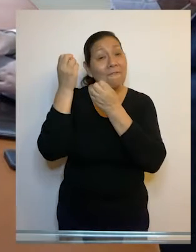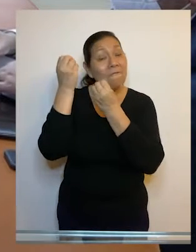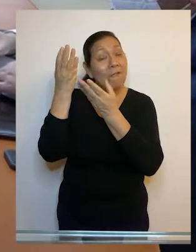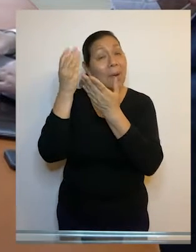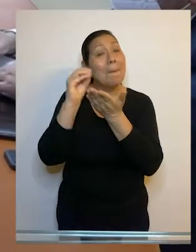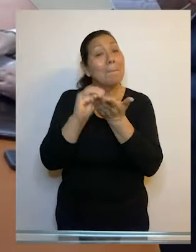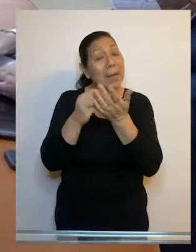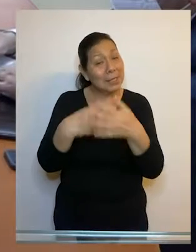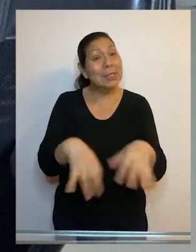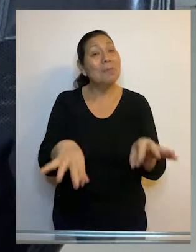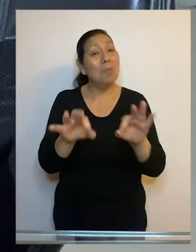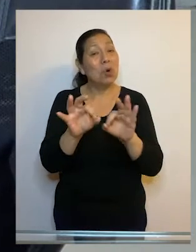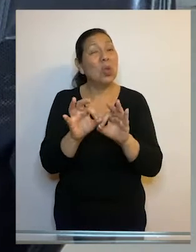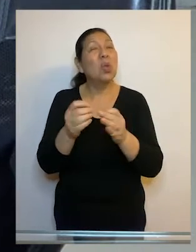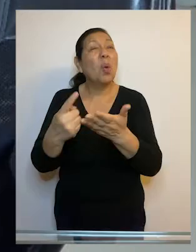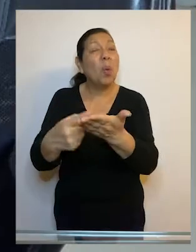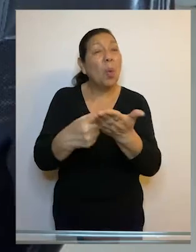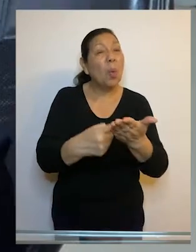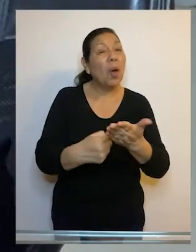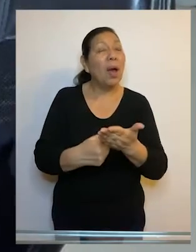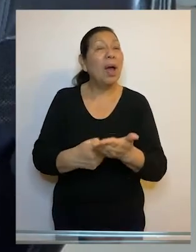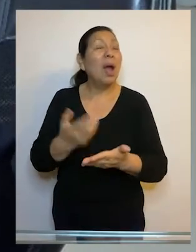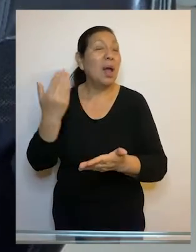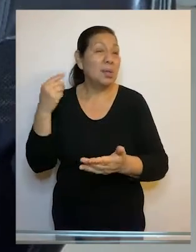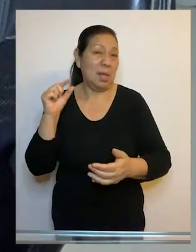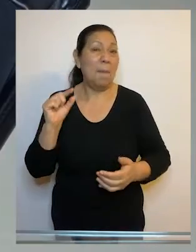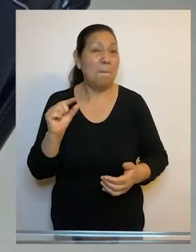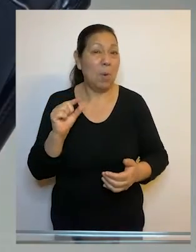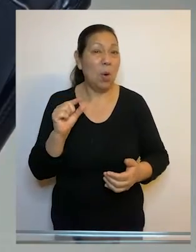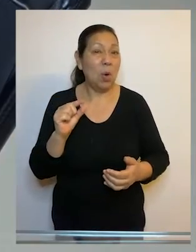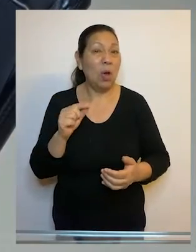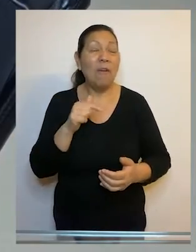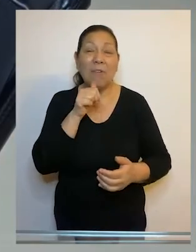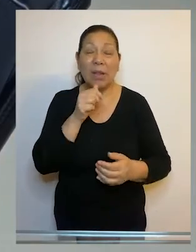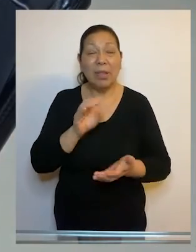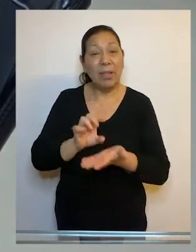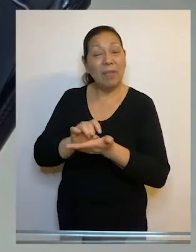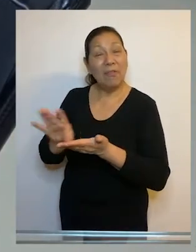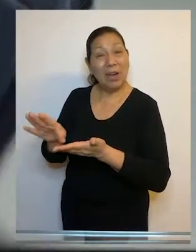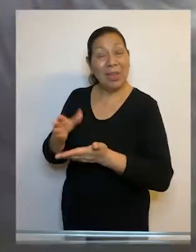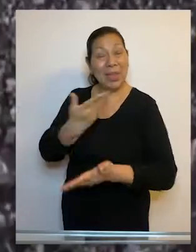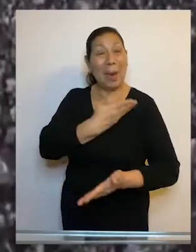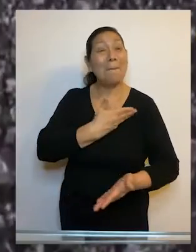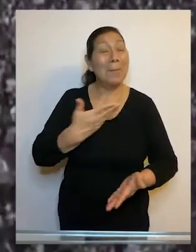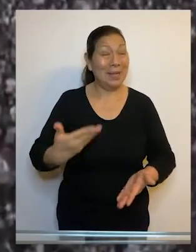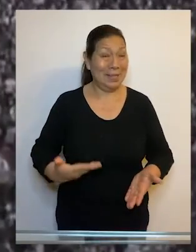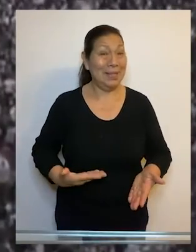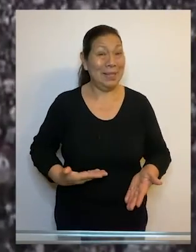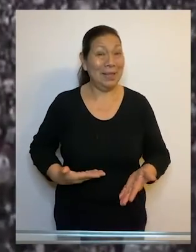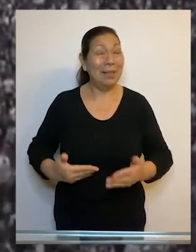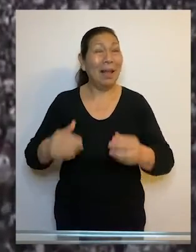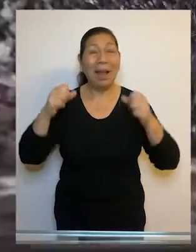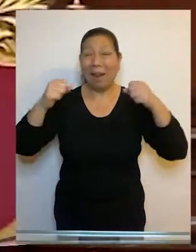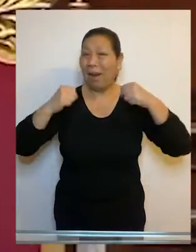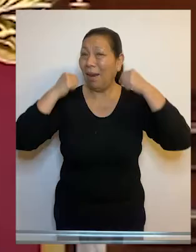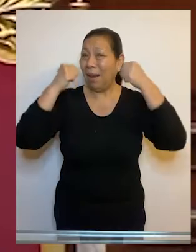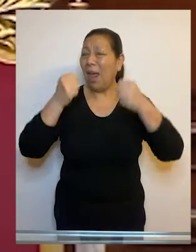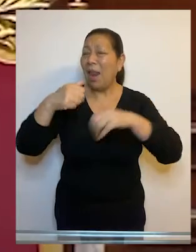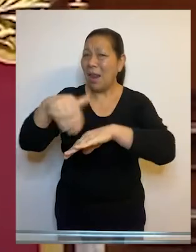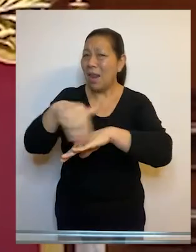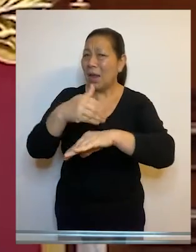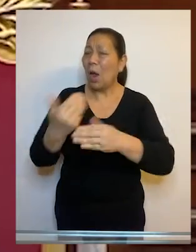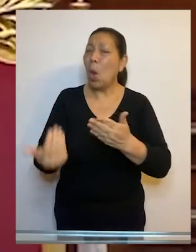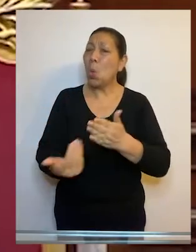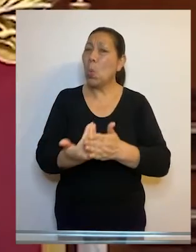información relevante sobre los últimos acontecimientos ocurridos referidos a la vacancia presidencial, las manifestaciones en las calles y la